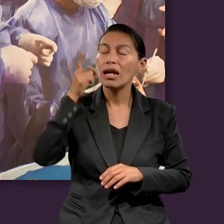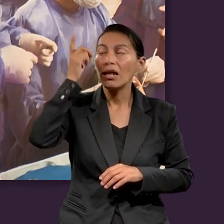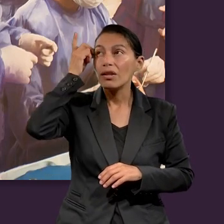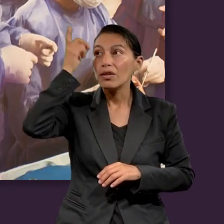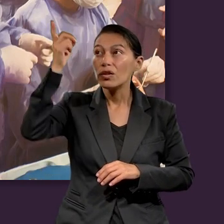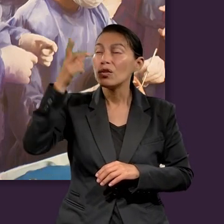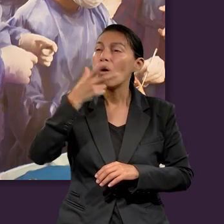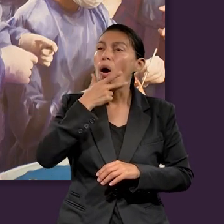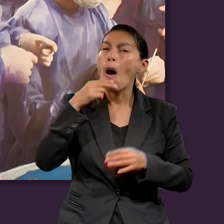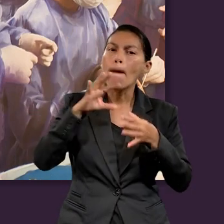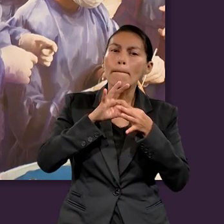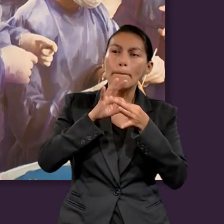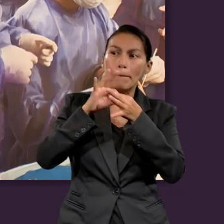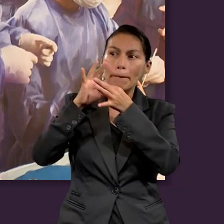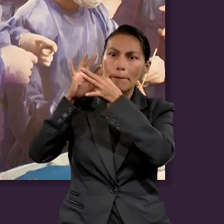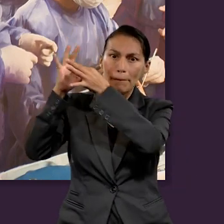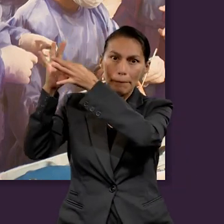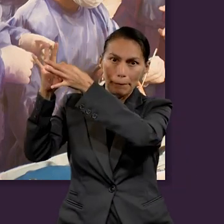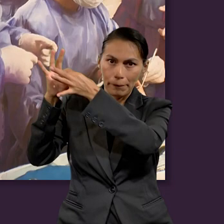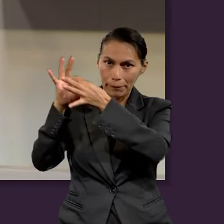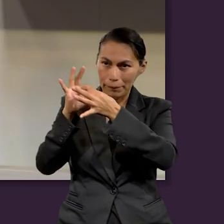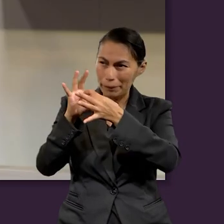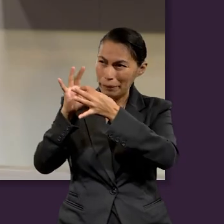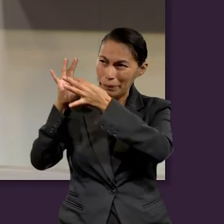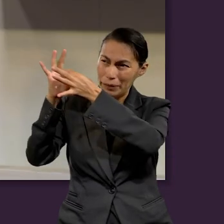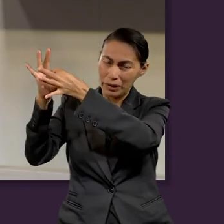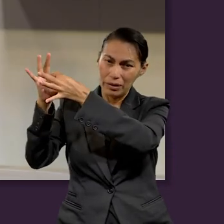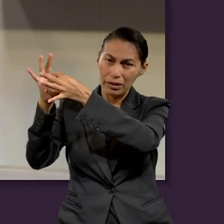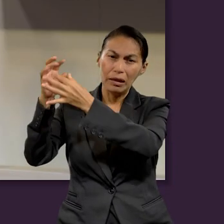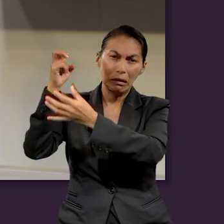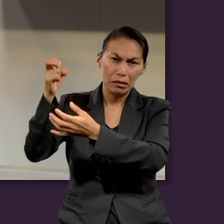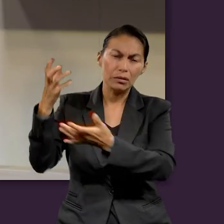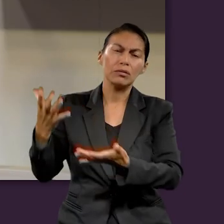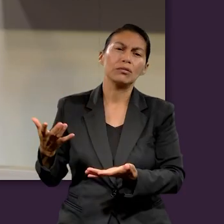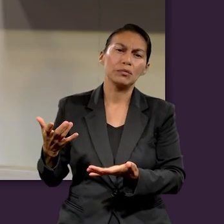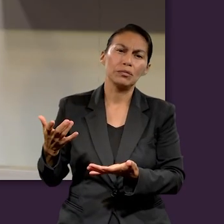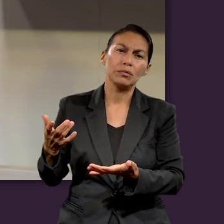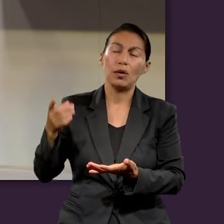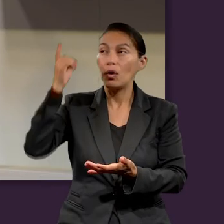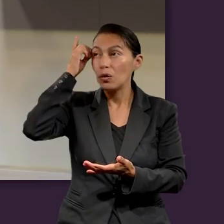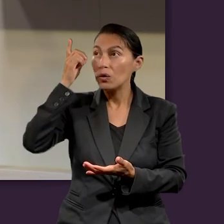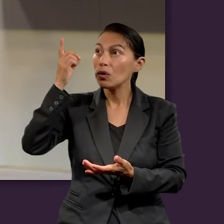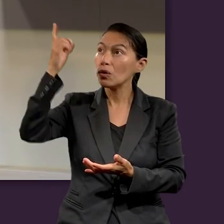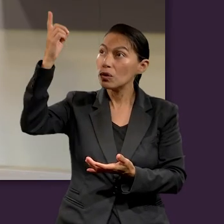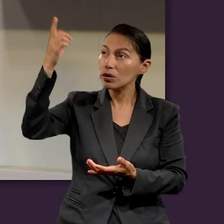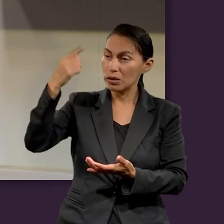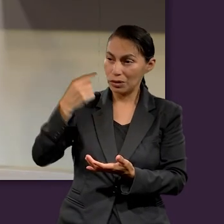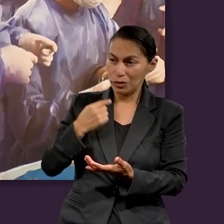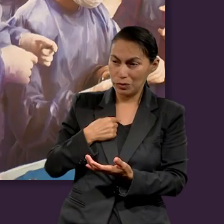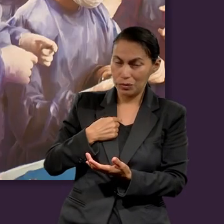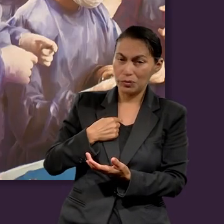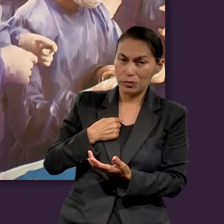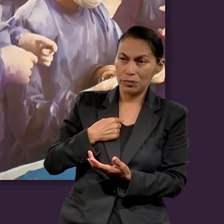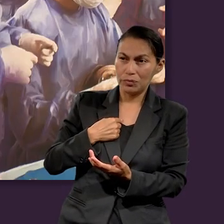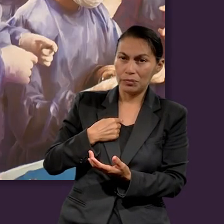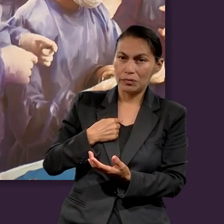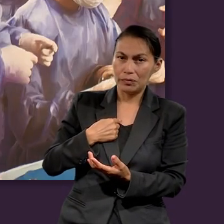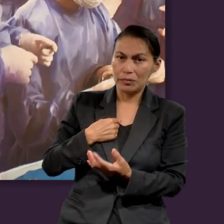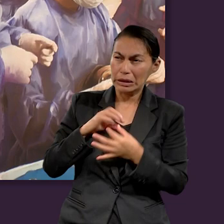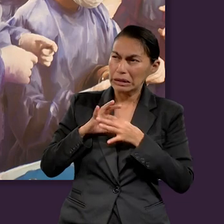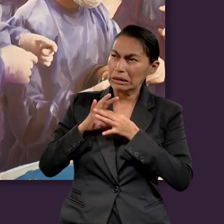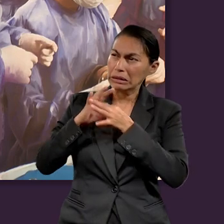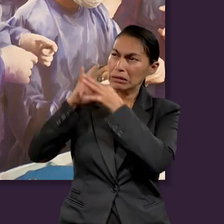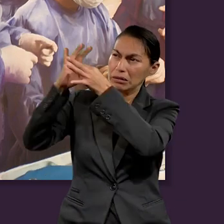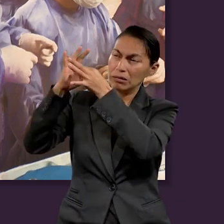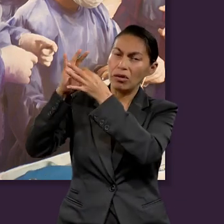señal entre Dios y el hombre. Y más que una señal entre Dios y yo,